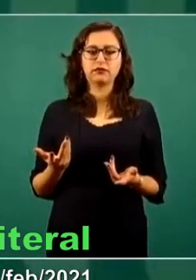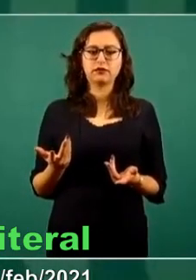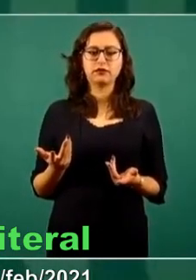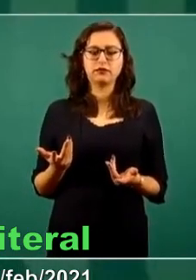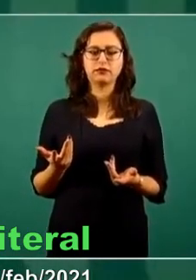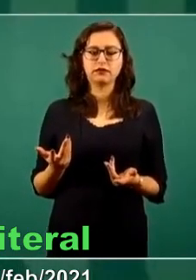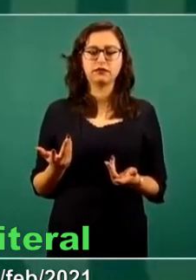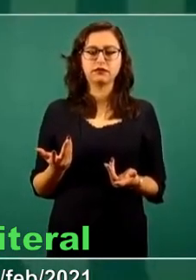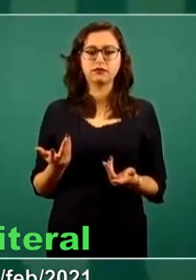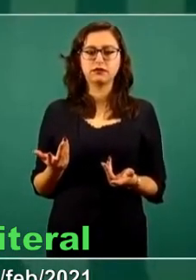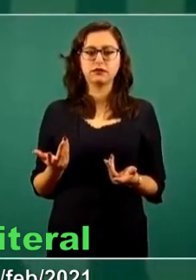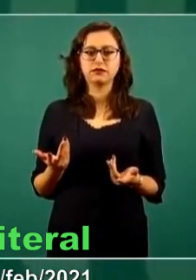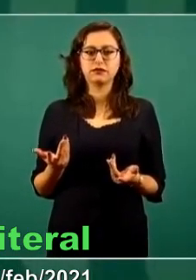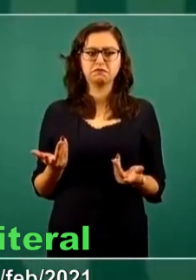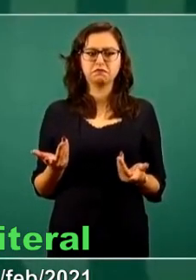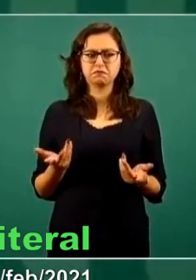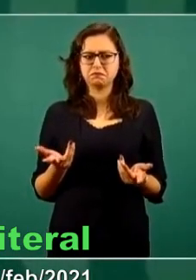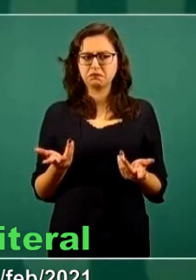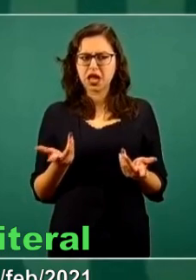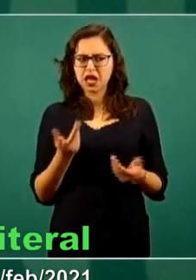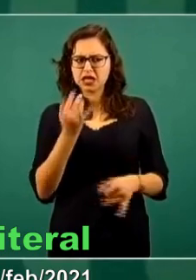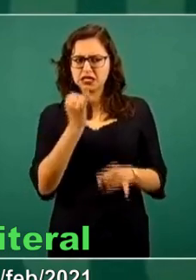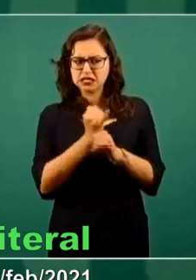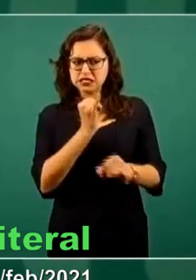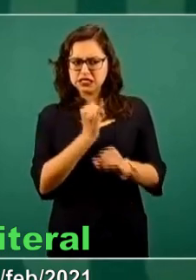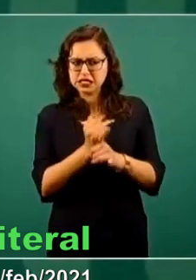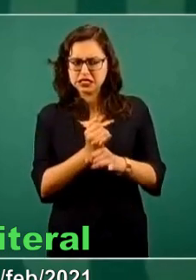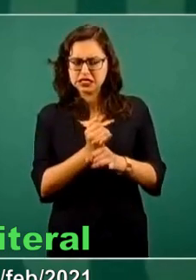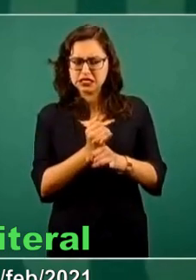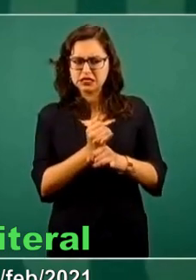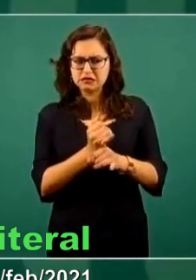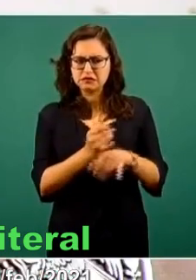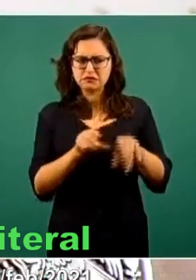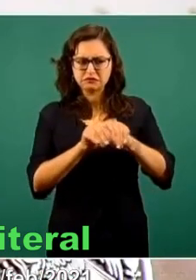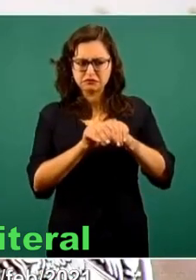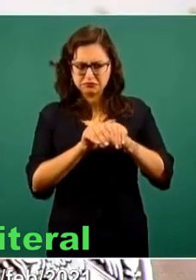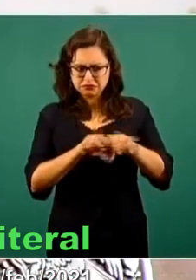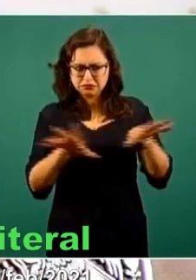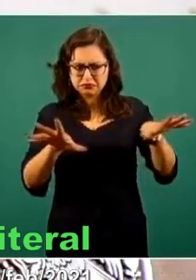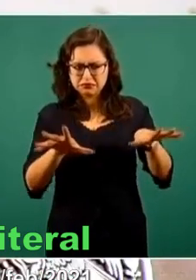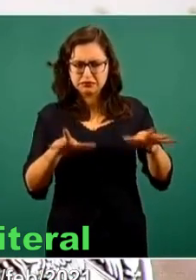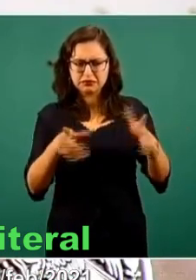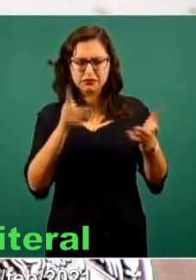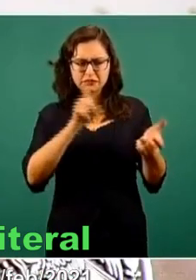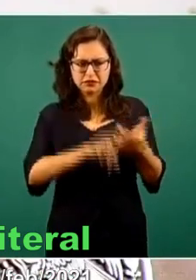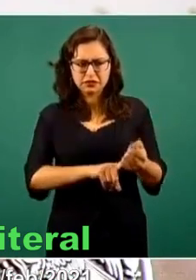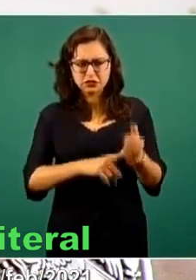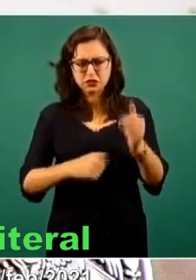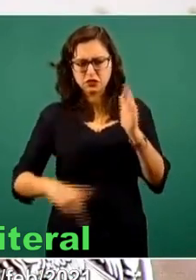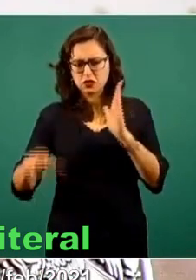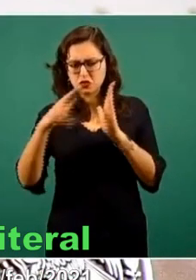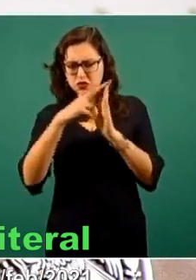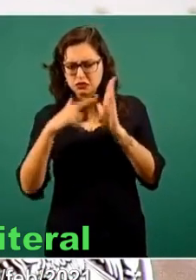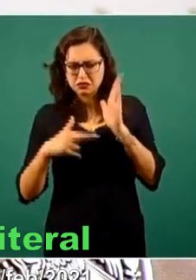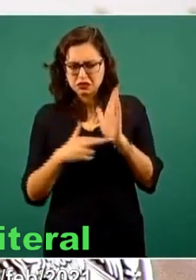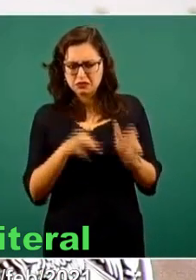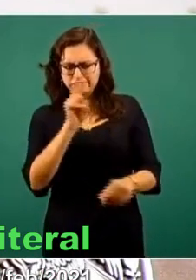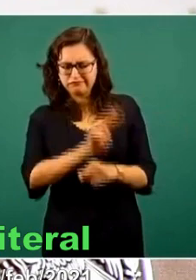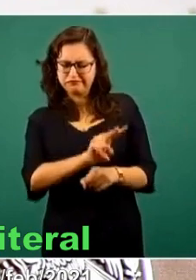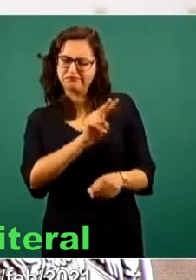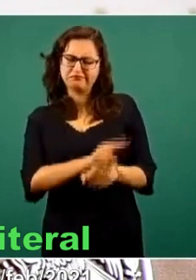regule lo que tiene que ver con los medios de comunicación.